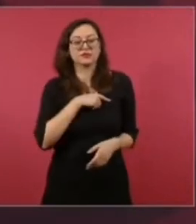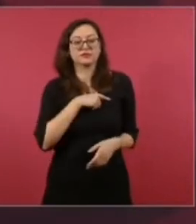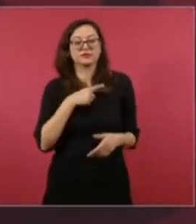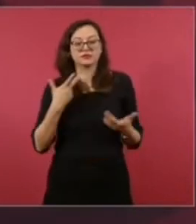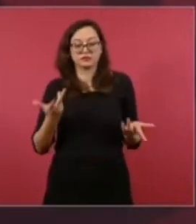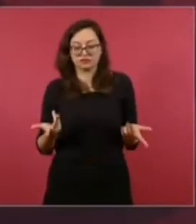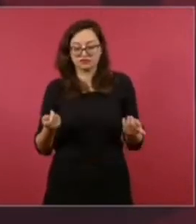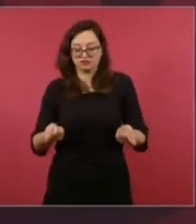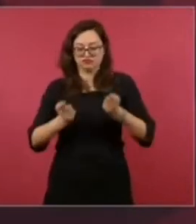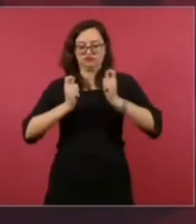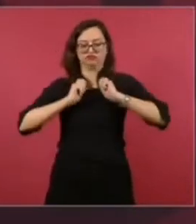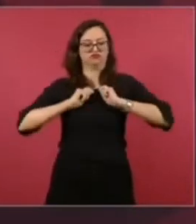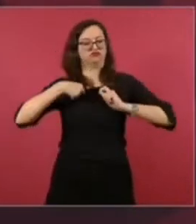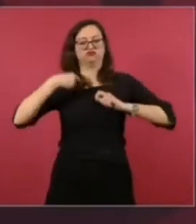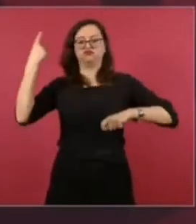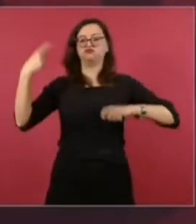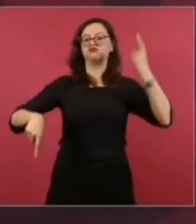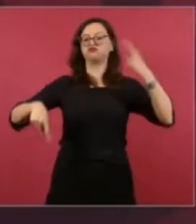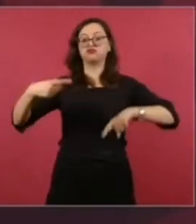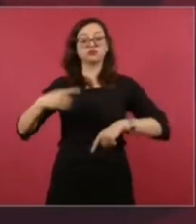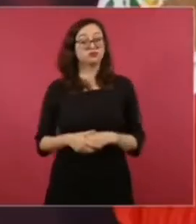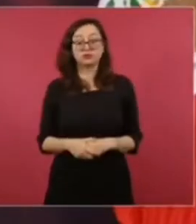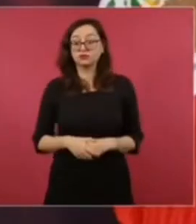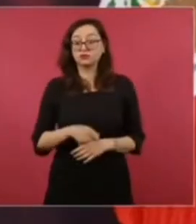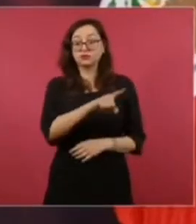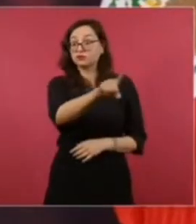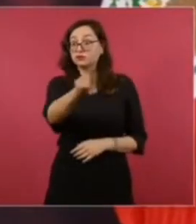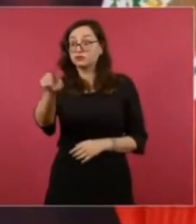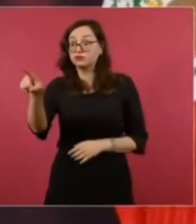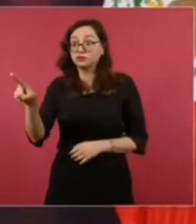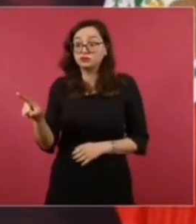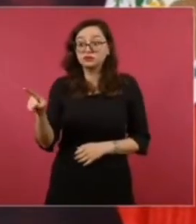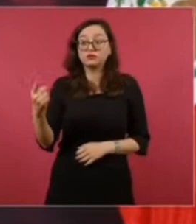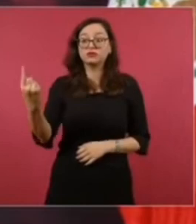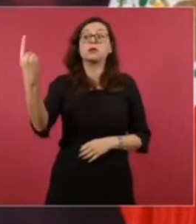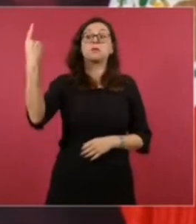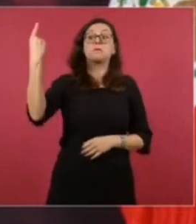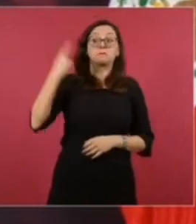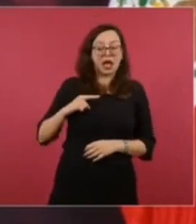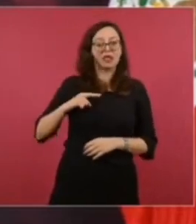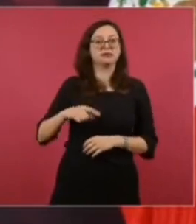obedeciendo al pueblo, Morelos decía, siervos de la nación.